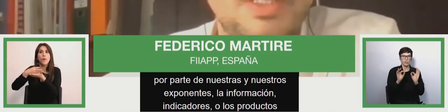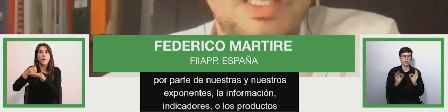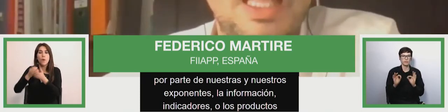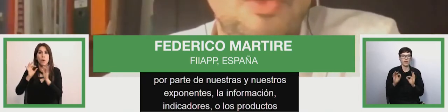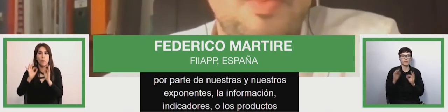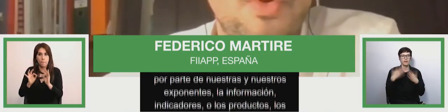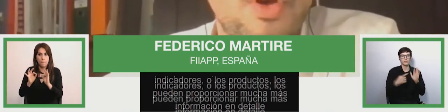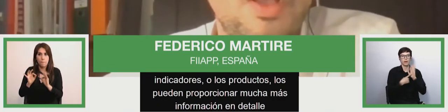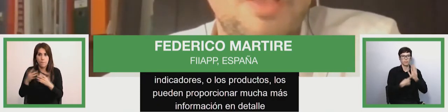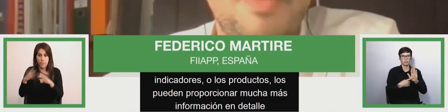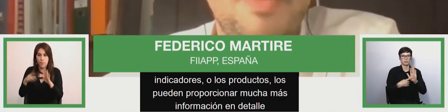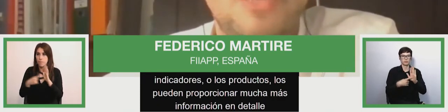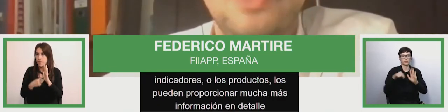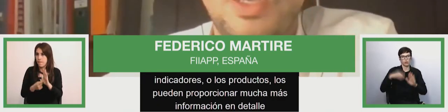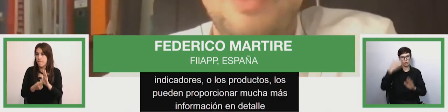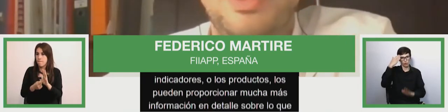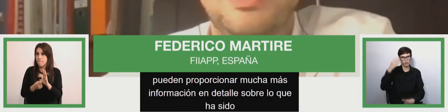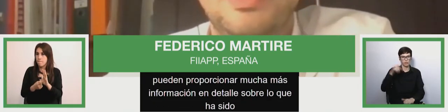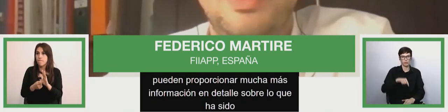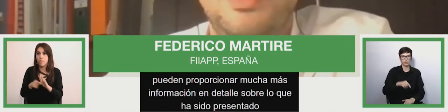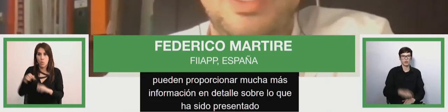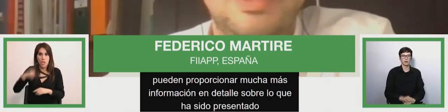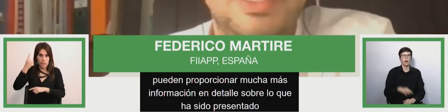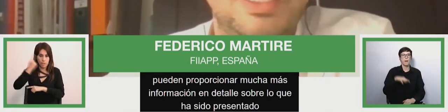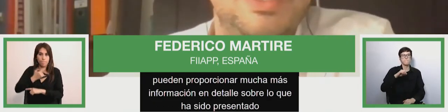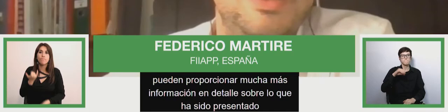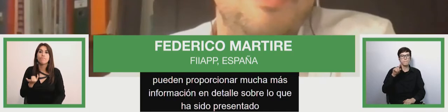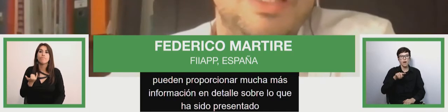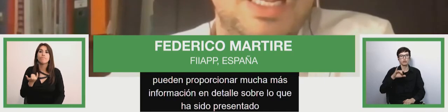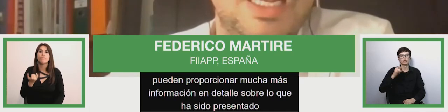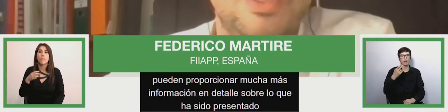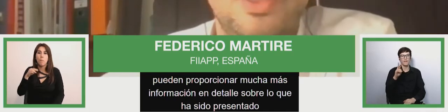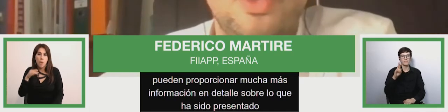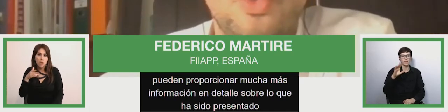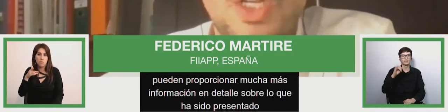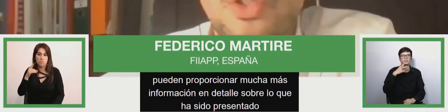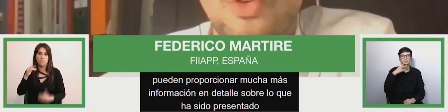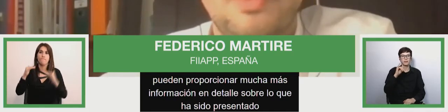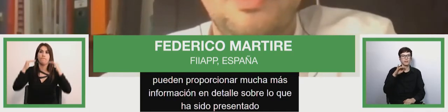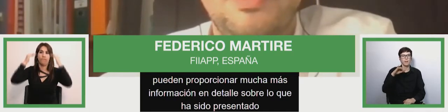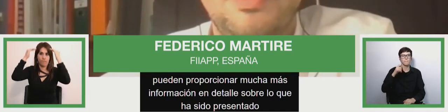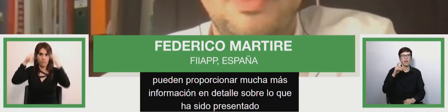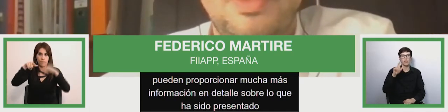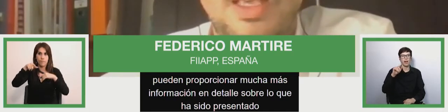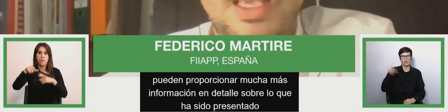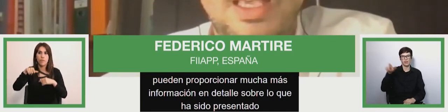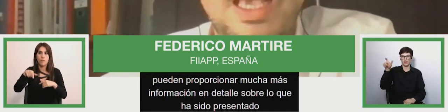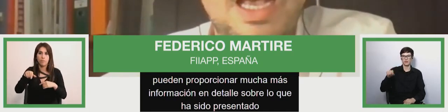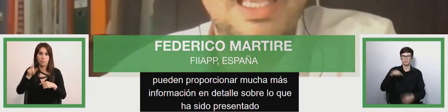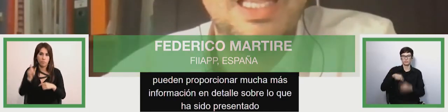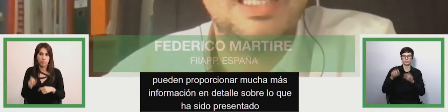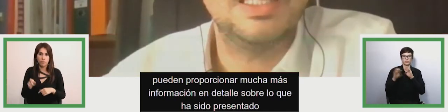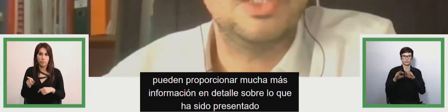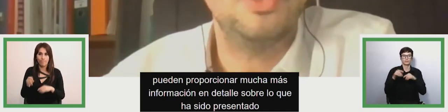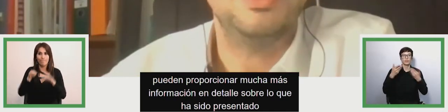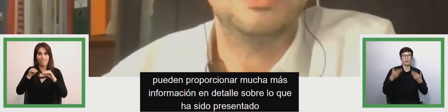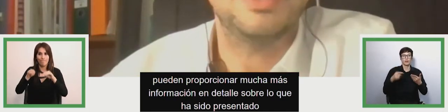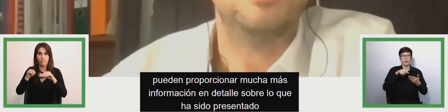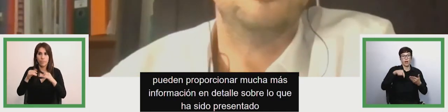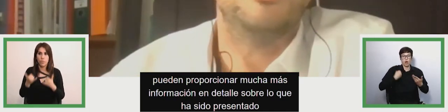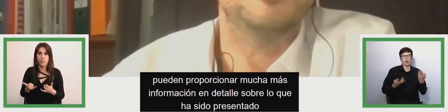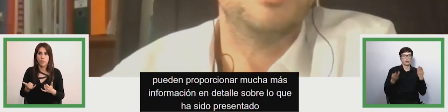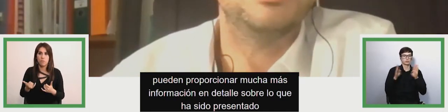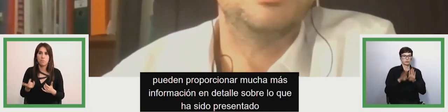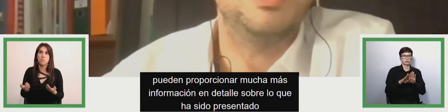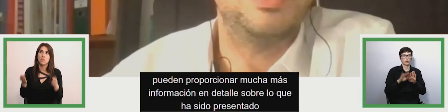presentado por manos Javier Cincia Daniel y Magdalena con esto cerraría aquí la sesión les